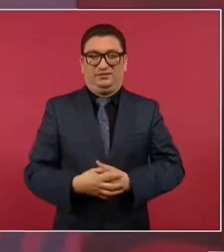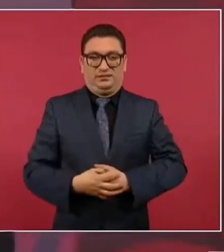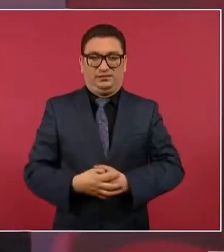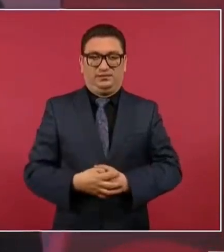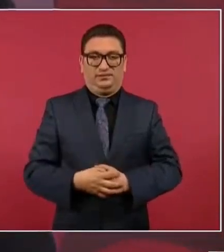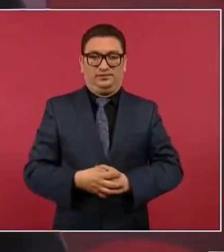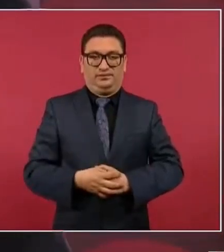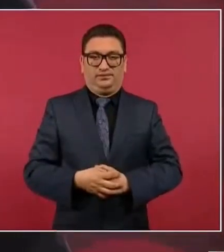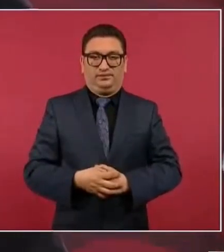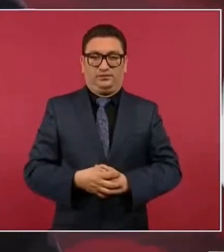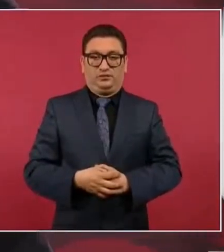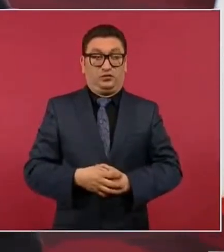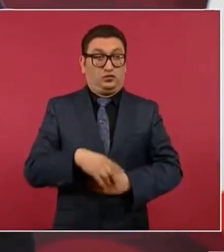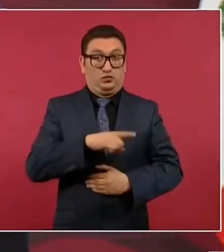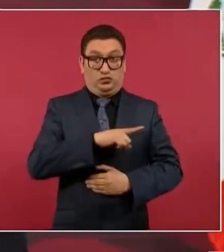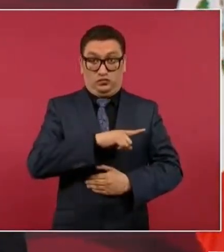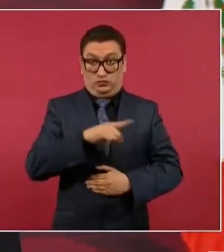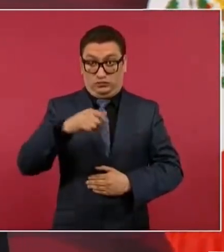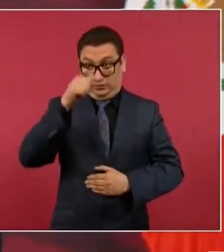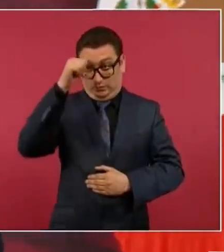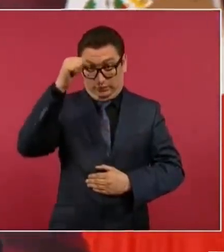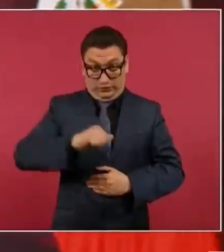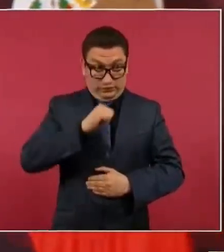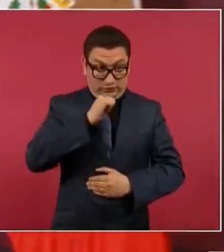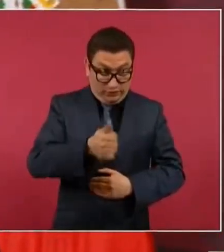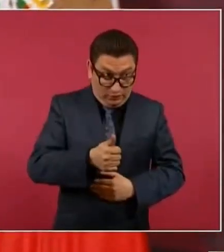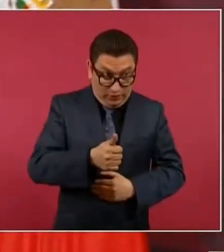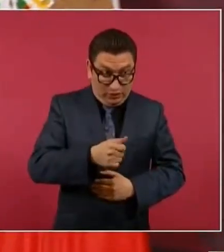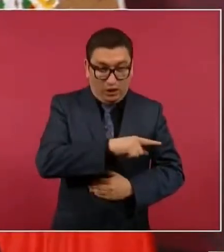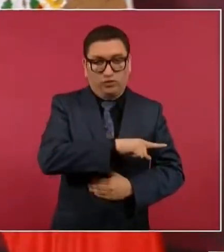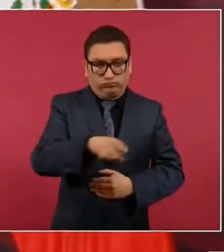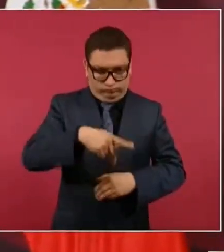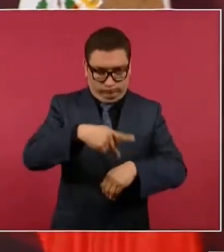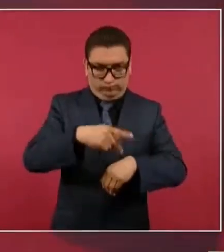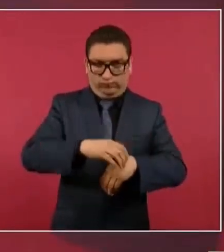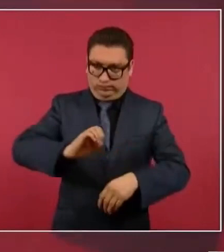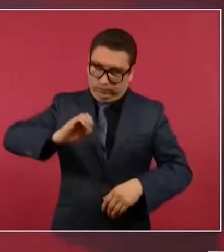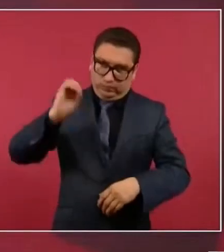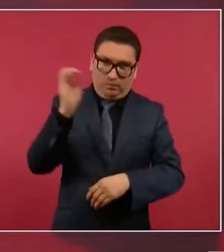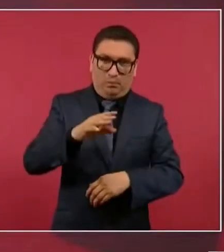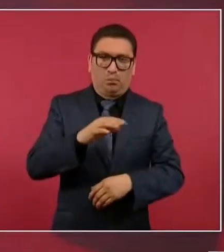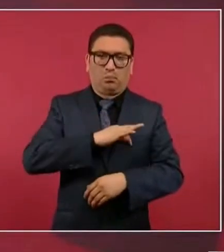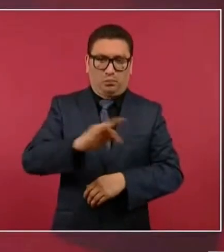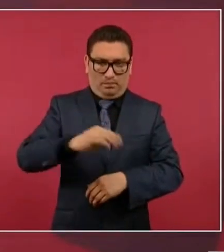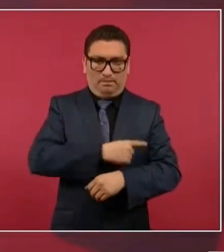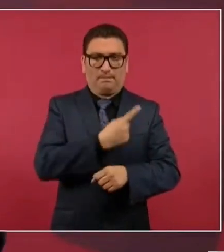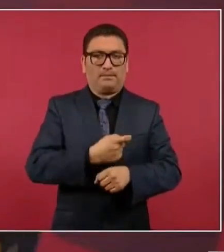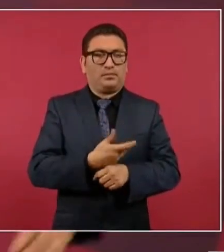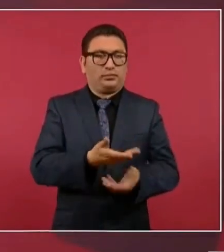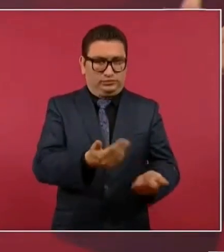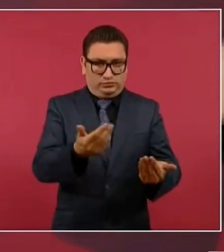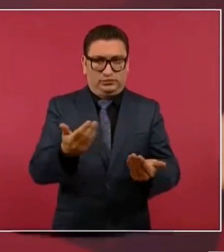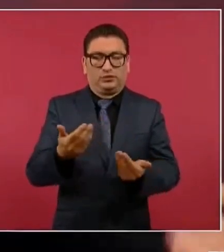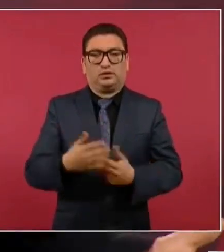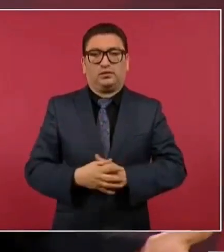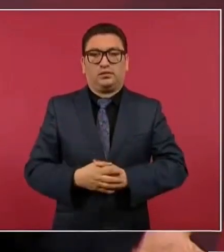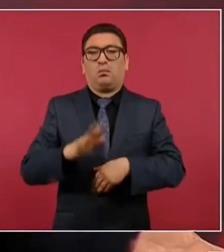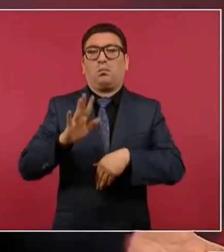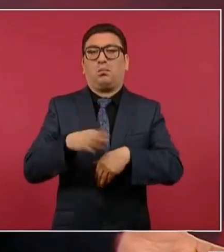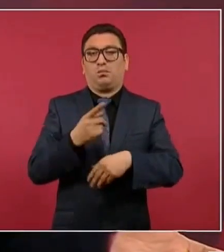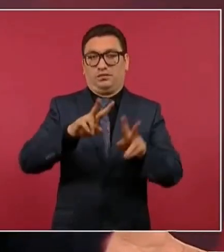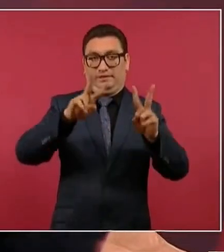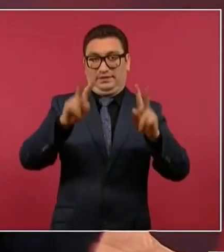el que esté libre de pecado, que tire la primera piedra. Porque hablando de